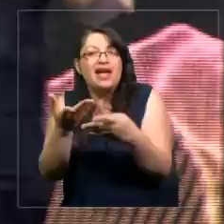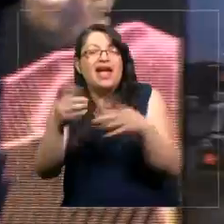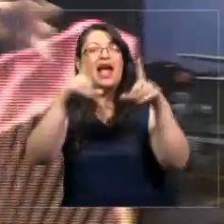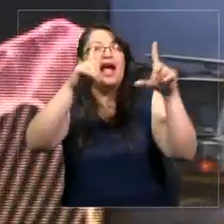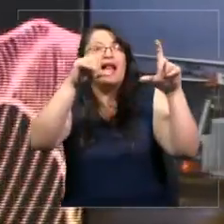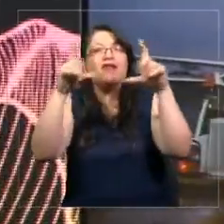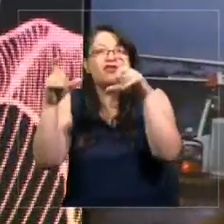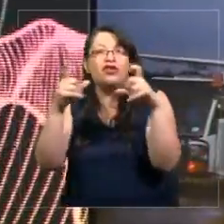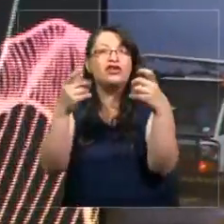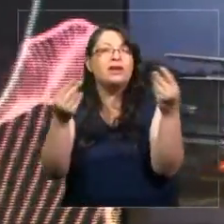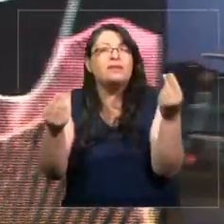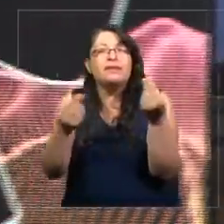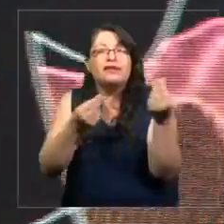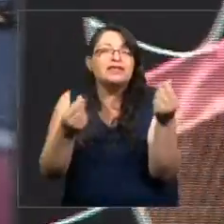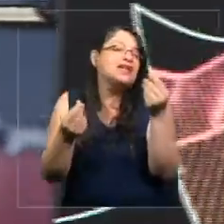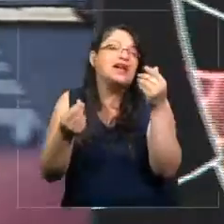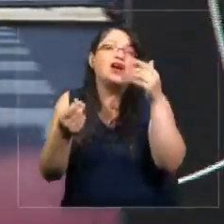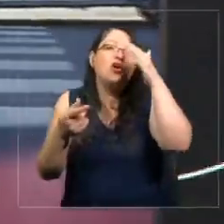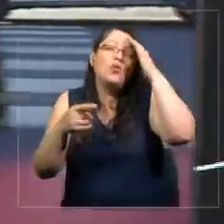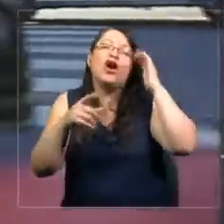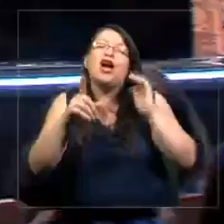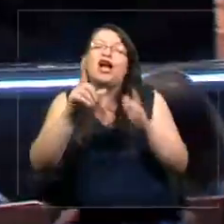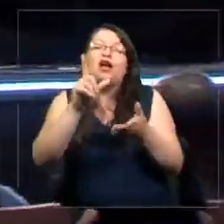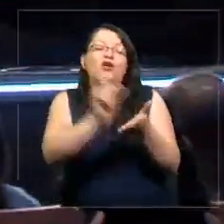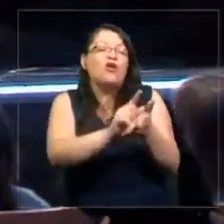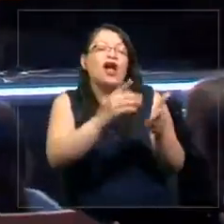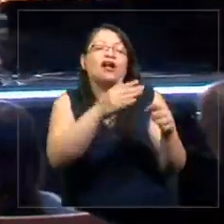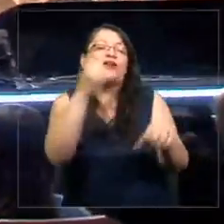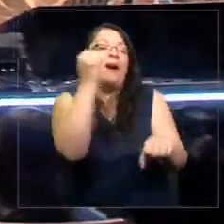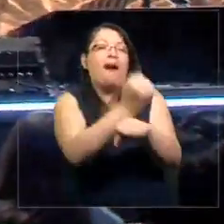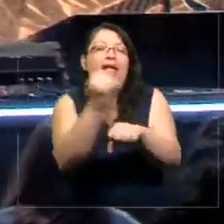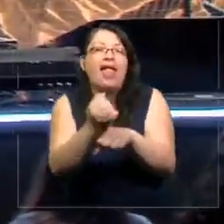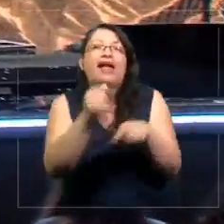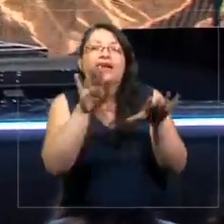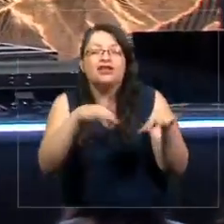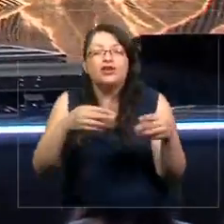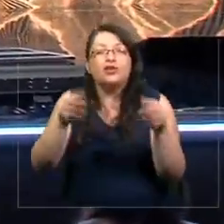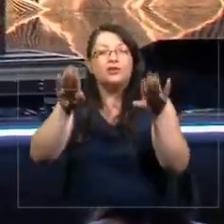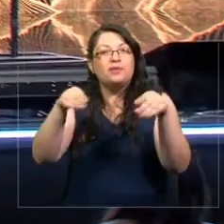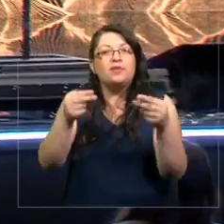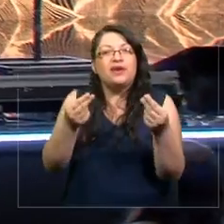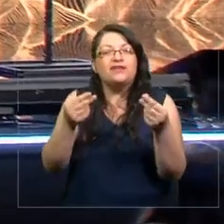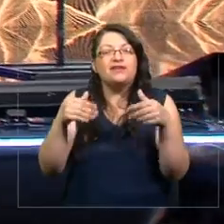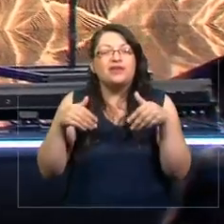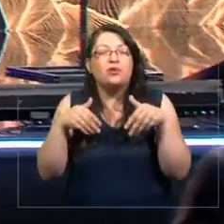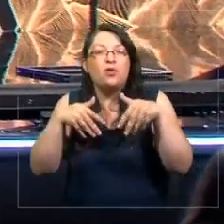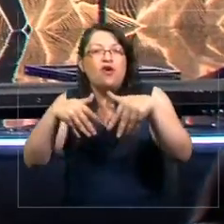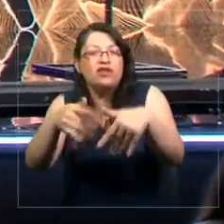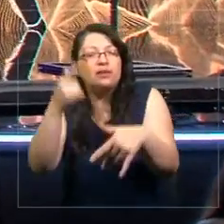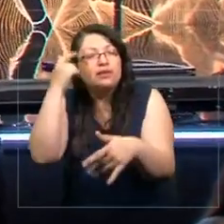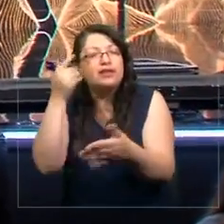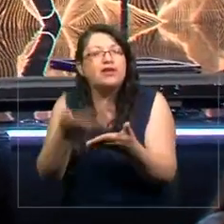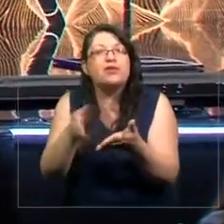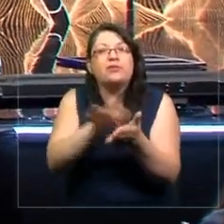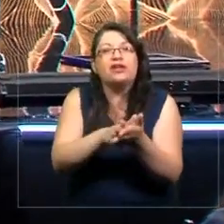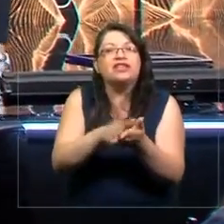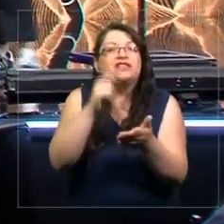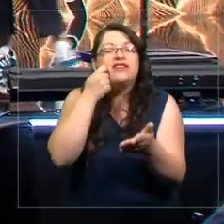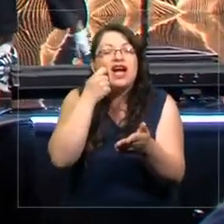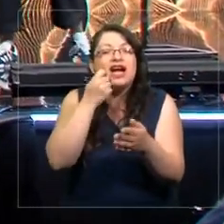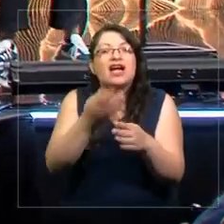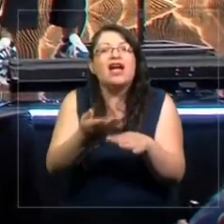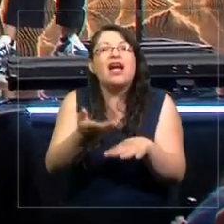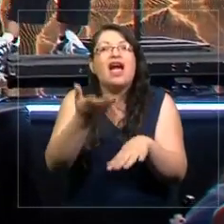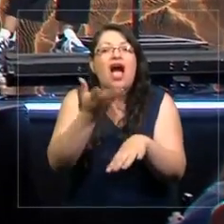la fotografía al indicio y al sitio del crimen. Y dice, al igual que la figura del fantasma, pensar la muerte es advertir la presencia de